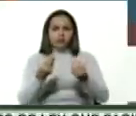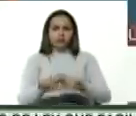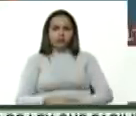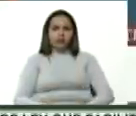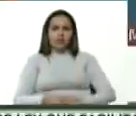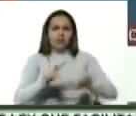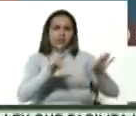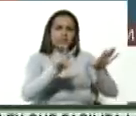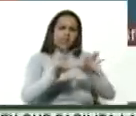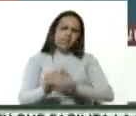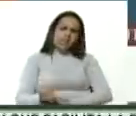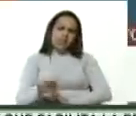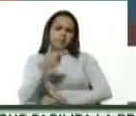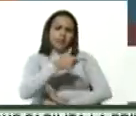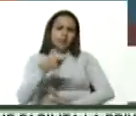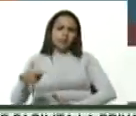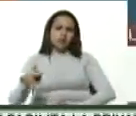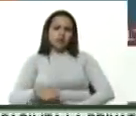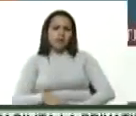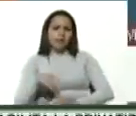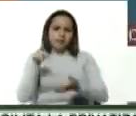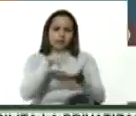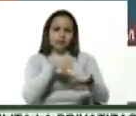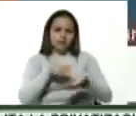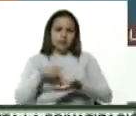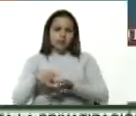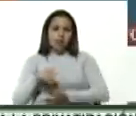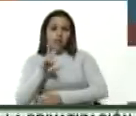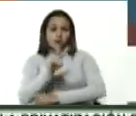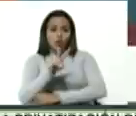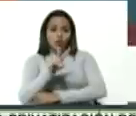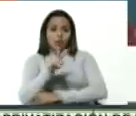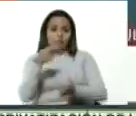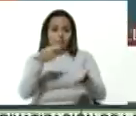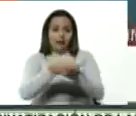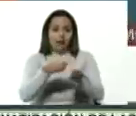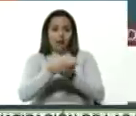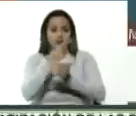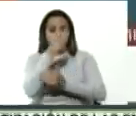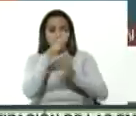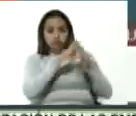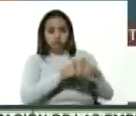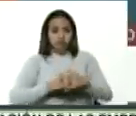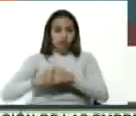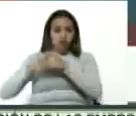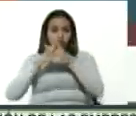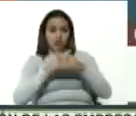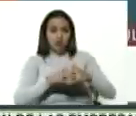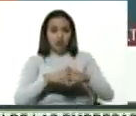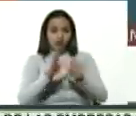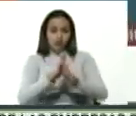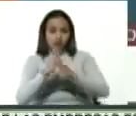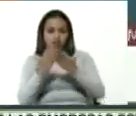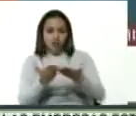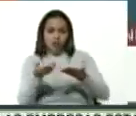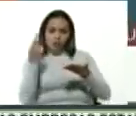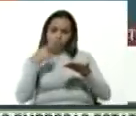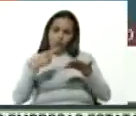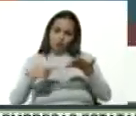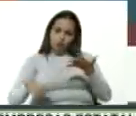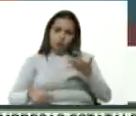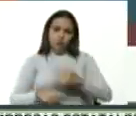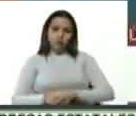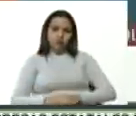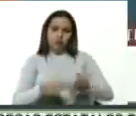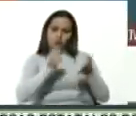personas que participaron, entre ellas dos mercenarios estadounidenses, con pasaportes, con documentos, con